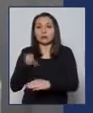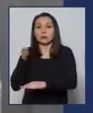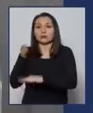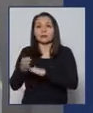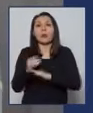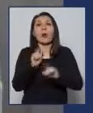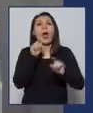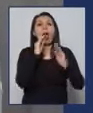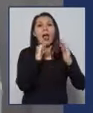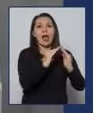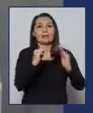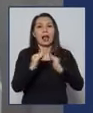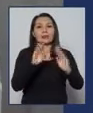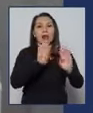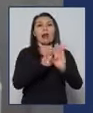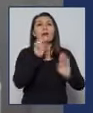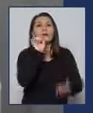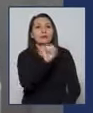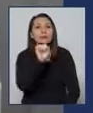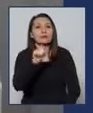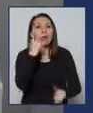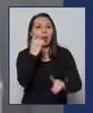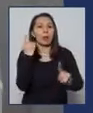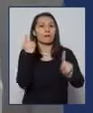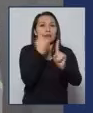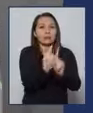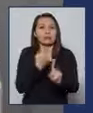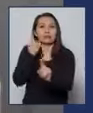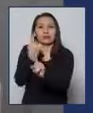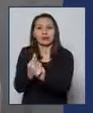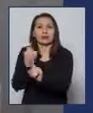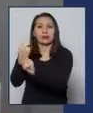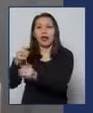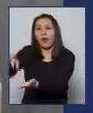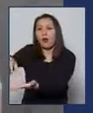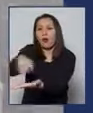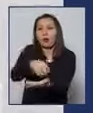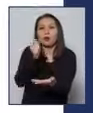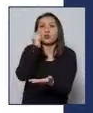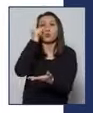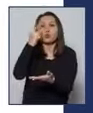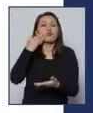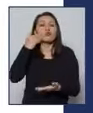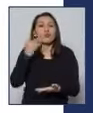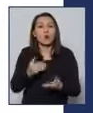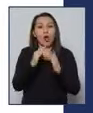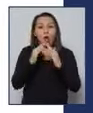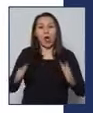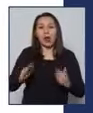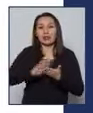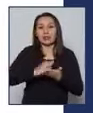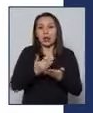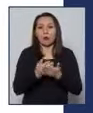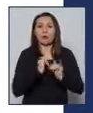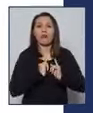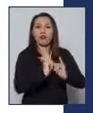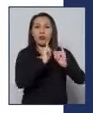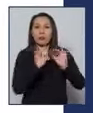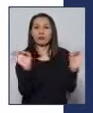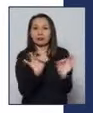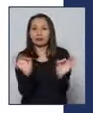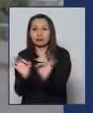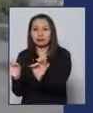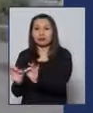puerta a puerta en todos nuestros lugares, en todas las comunas, para que se conozca este beneficio de residencias sanitarias y